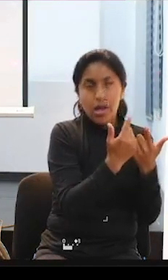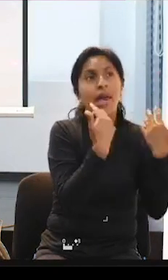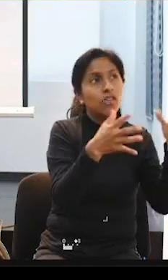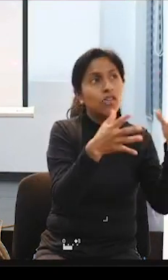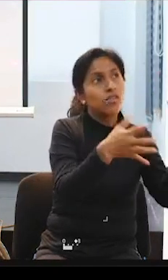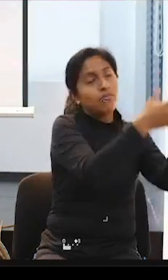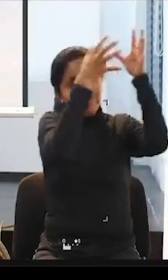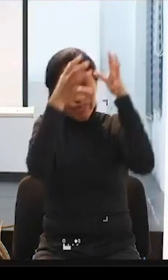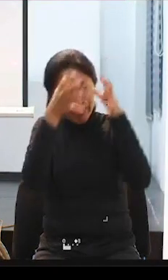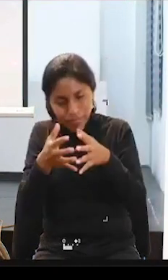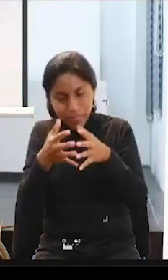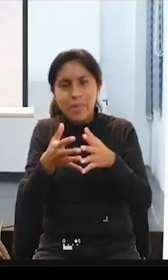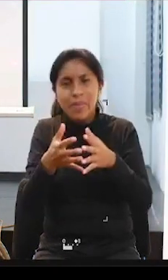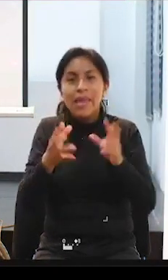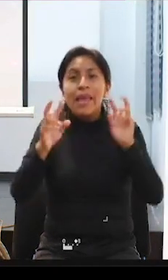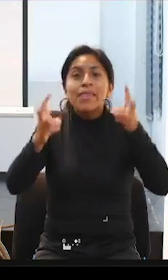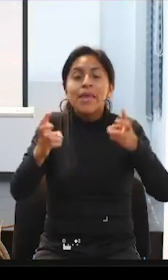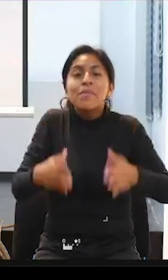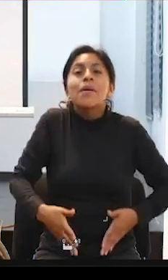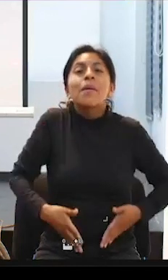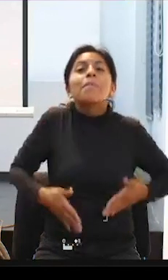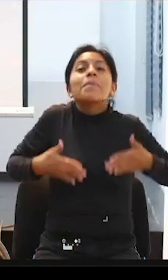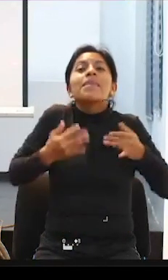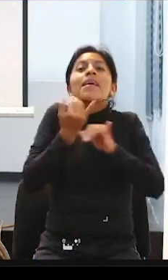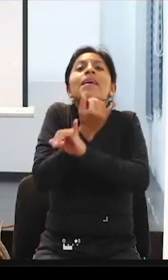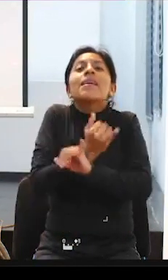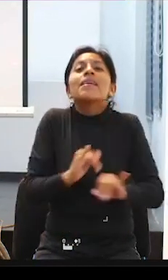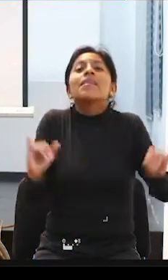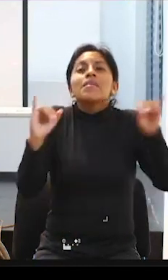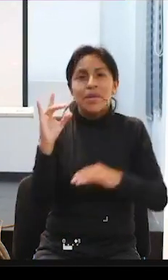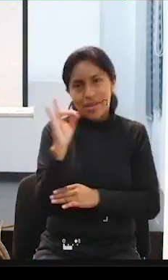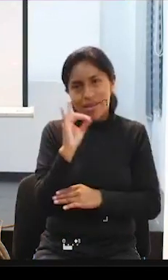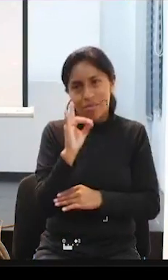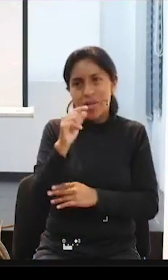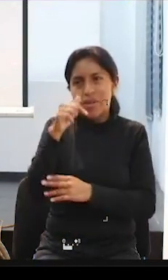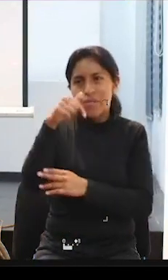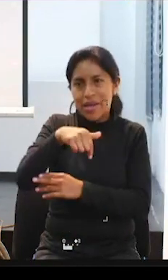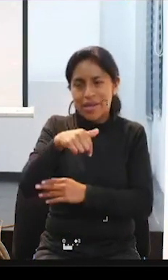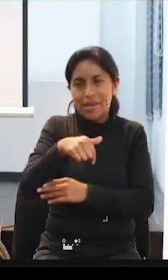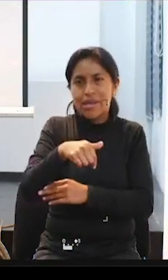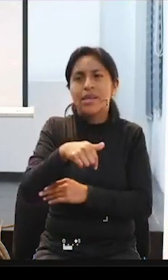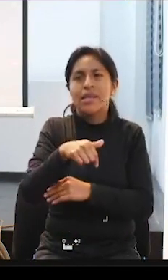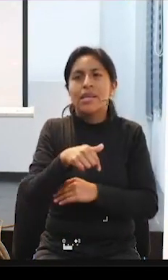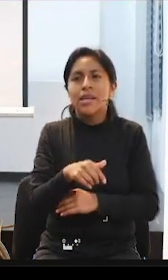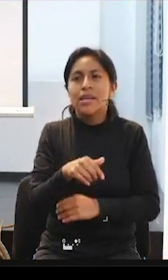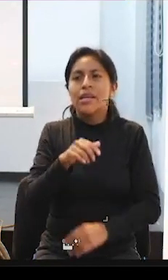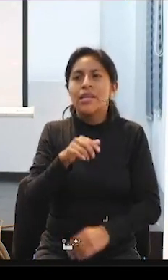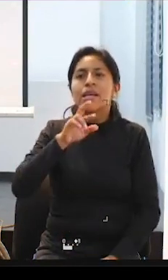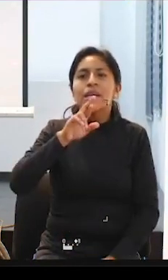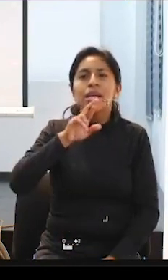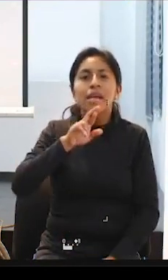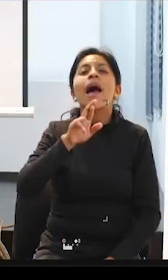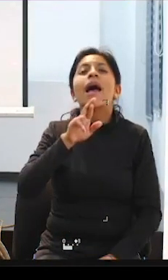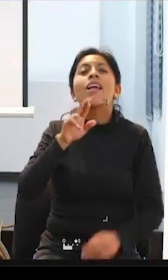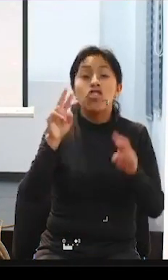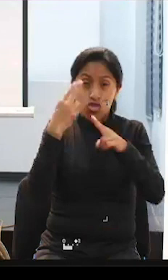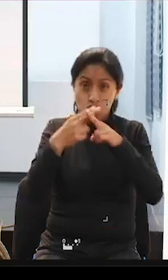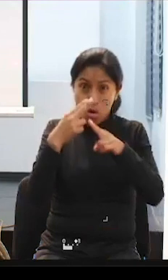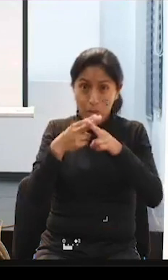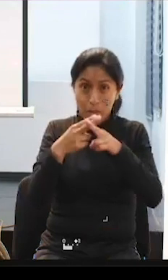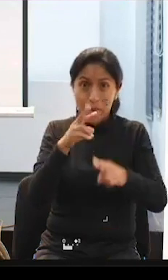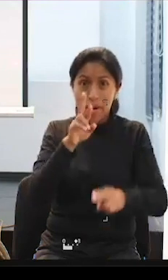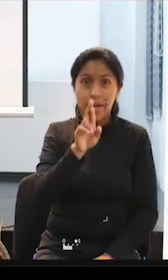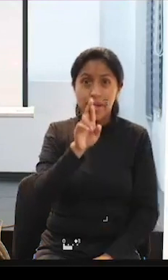red de vida independiente Bolivia, Revivo, y a partir de eso es que estamos avanzando. Hemos avanzado en dos centros de vida